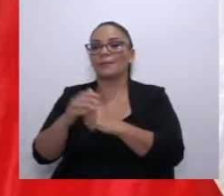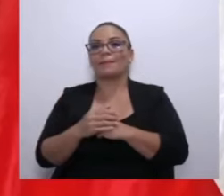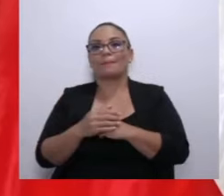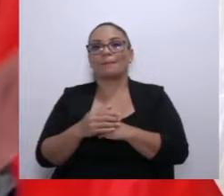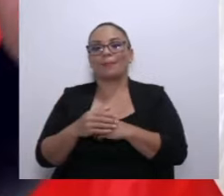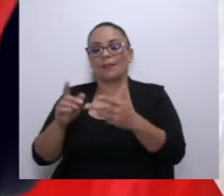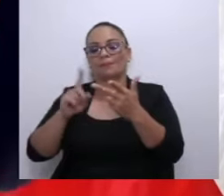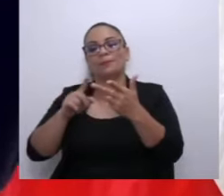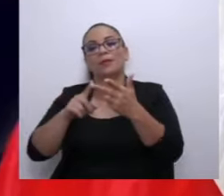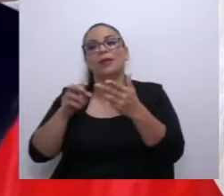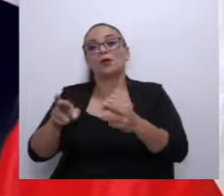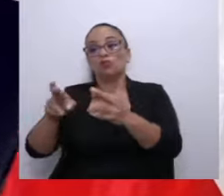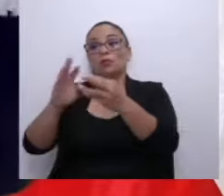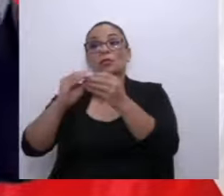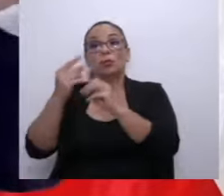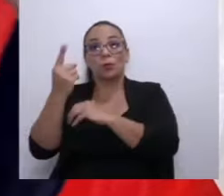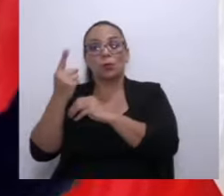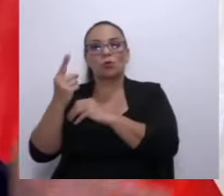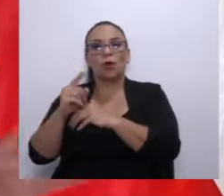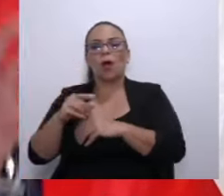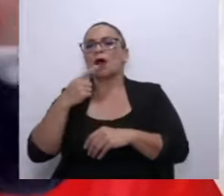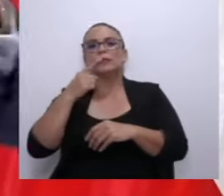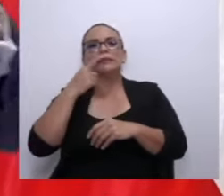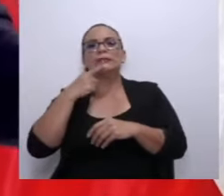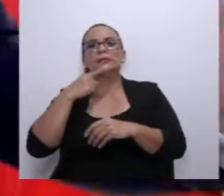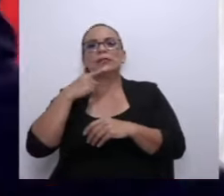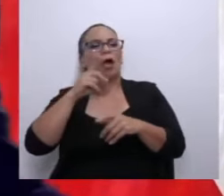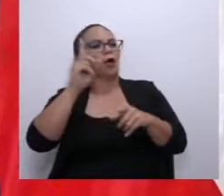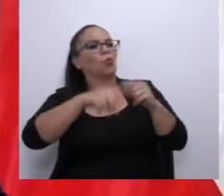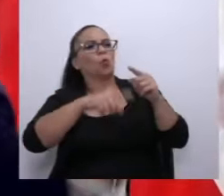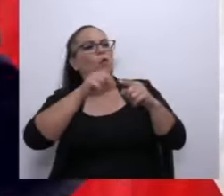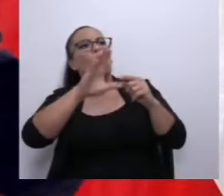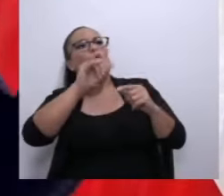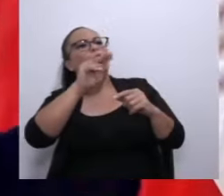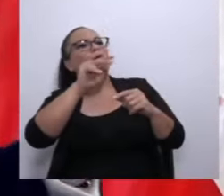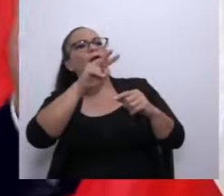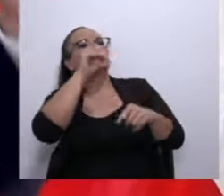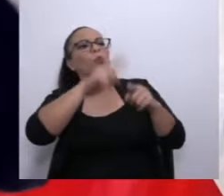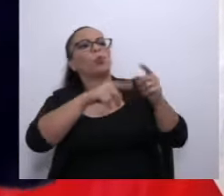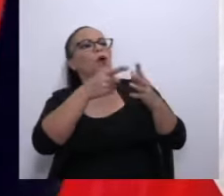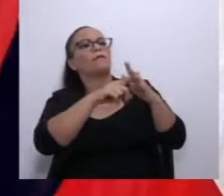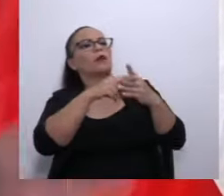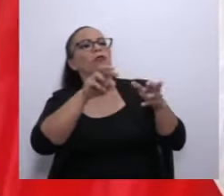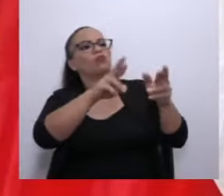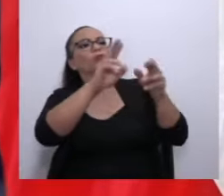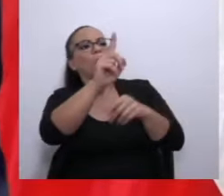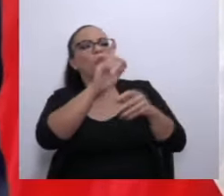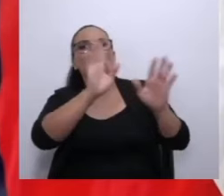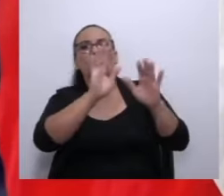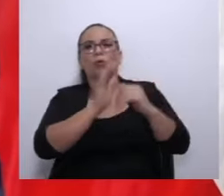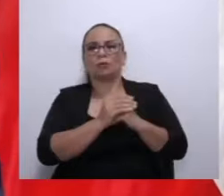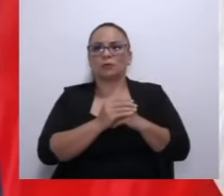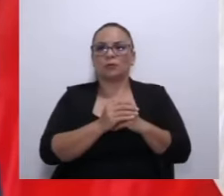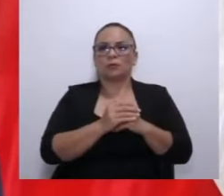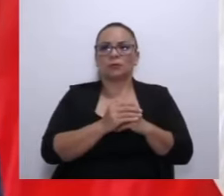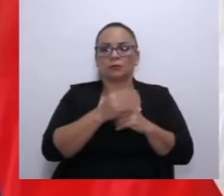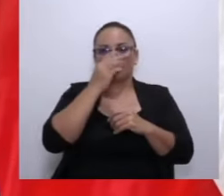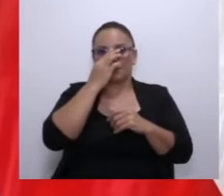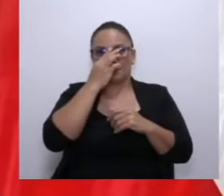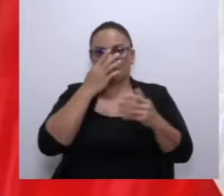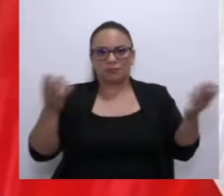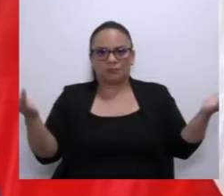Ruta 1, no, no, jamás, no se puede, con AVE, usted no puede arreglar la Ruta 1, las cosas urgentes, las OVIS,